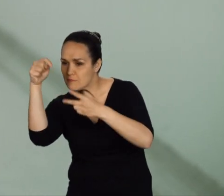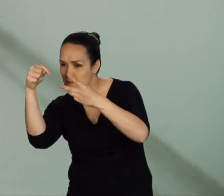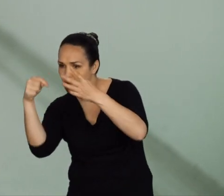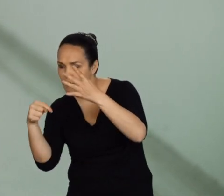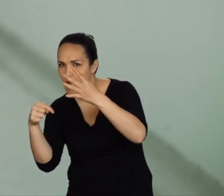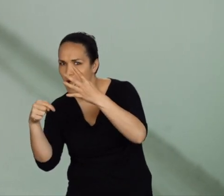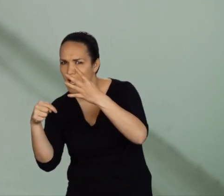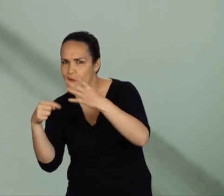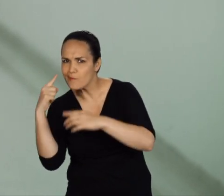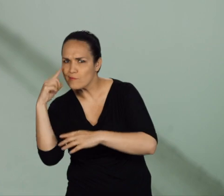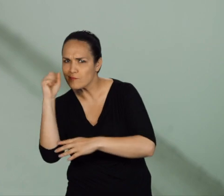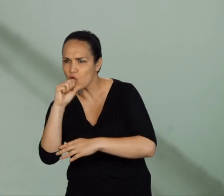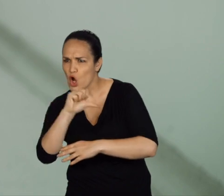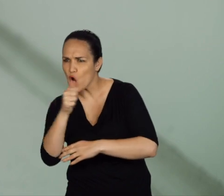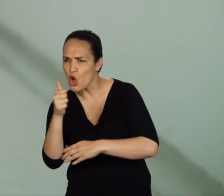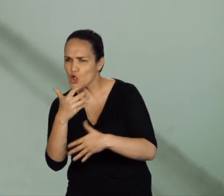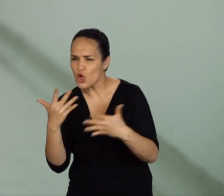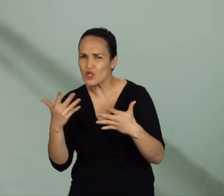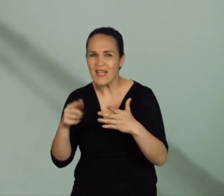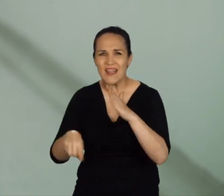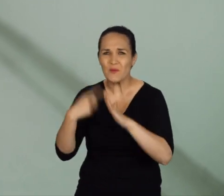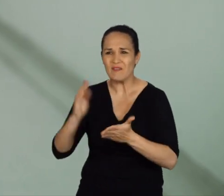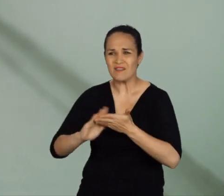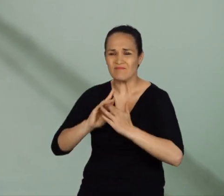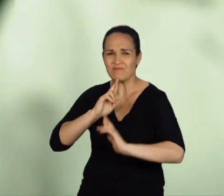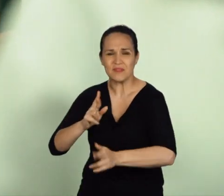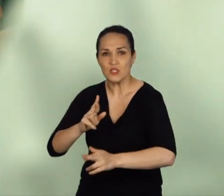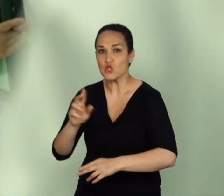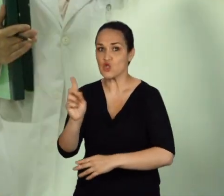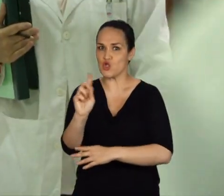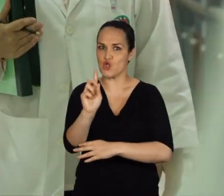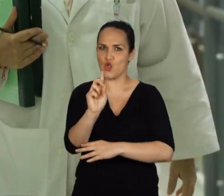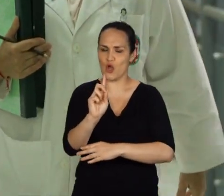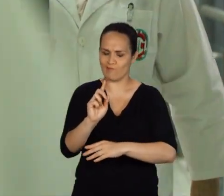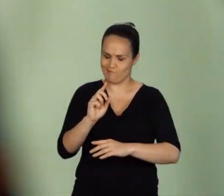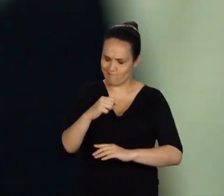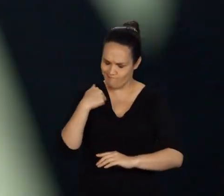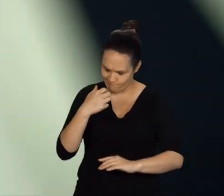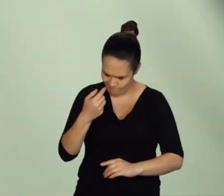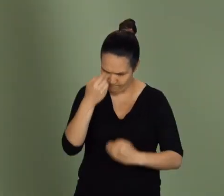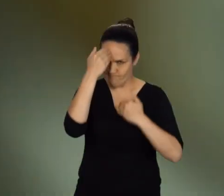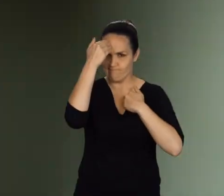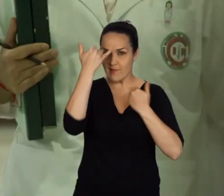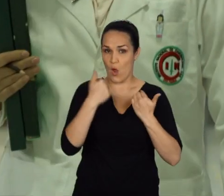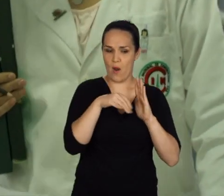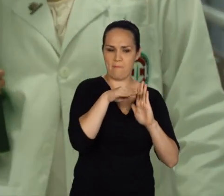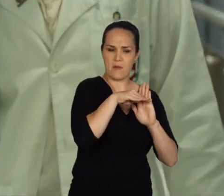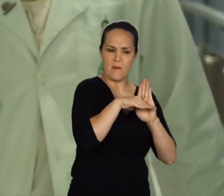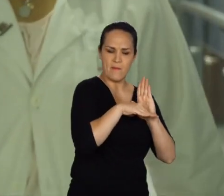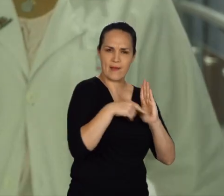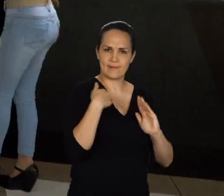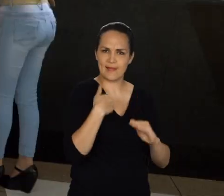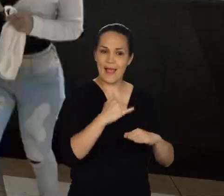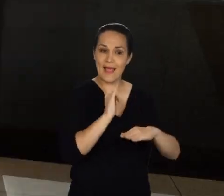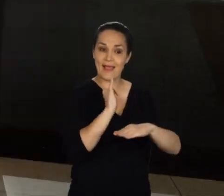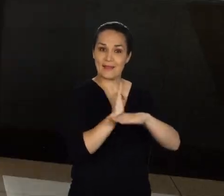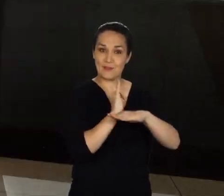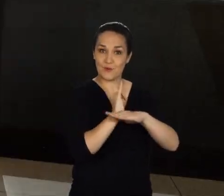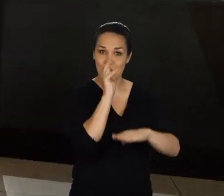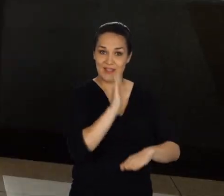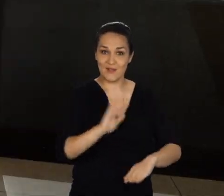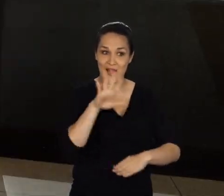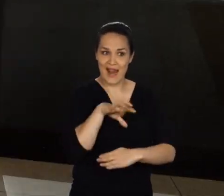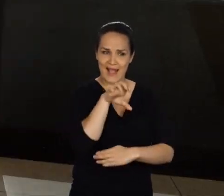identifica la necesidad y hay que apagar el incendio. Realmente no. La política y es en lo que estamos entrando a nivel